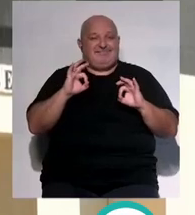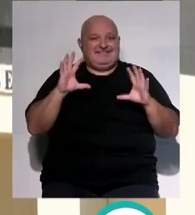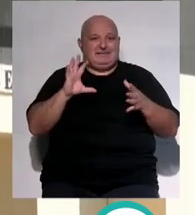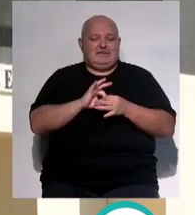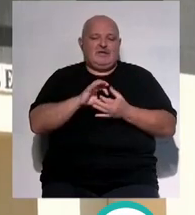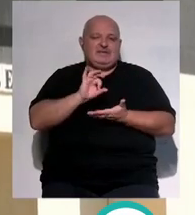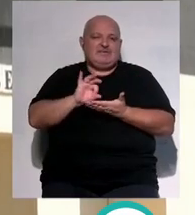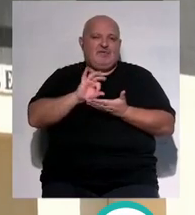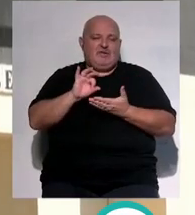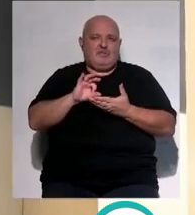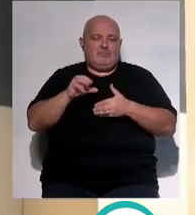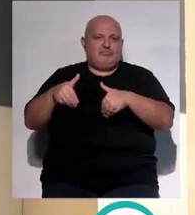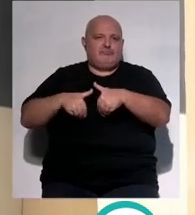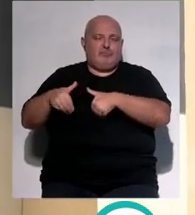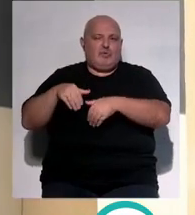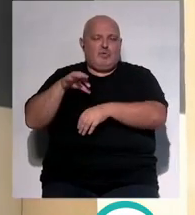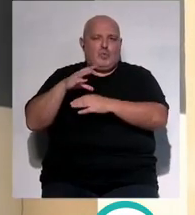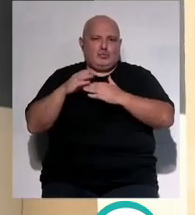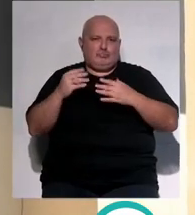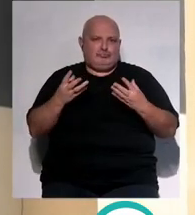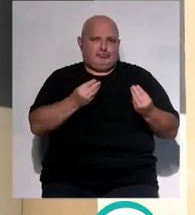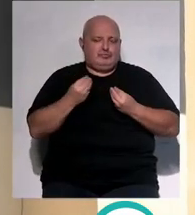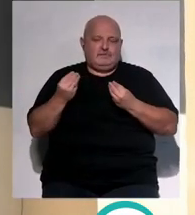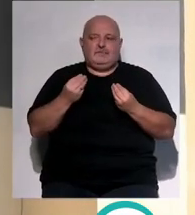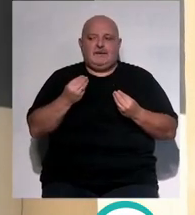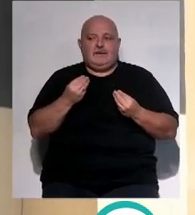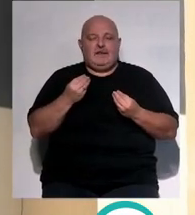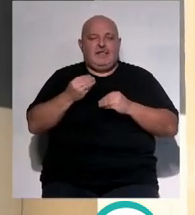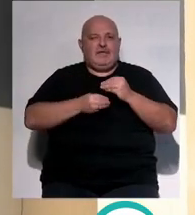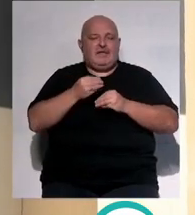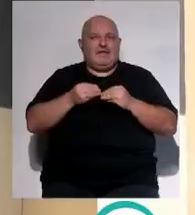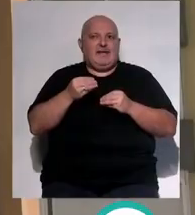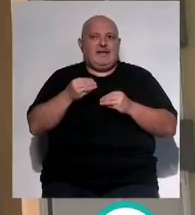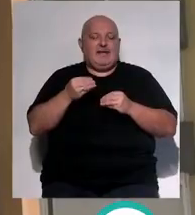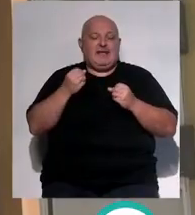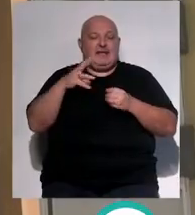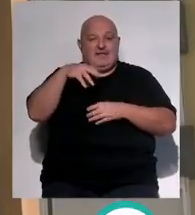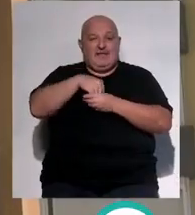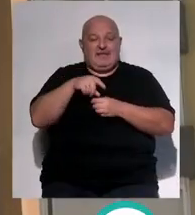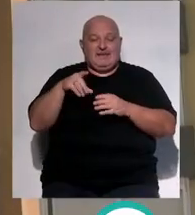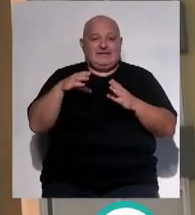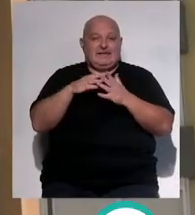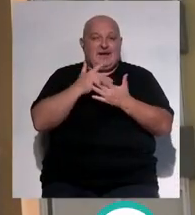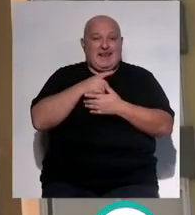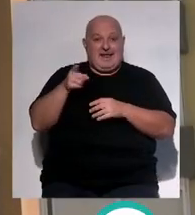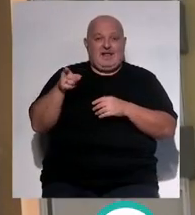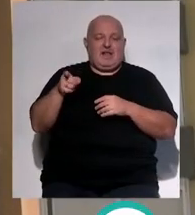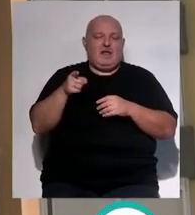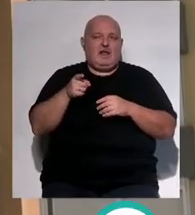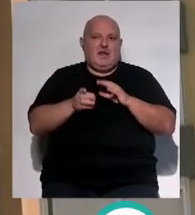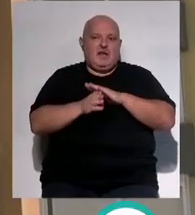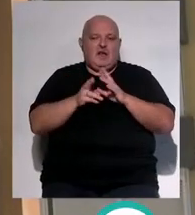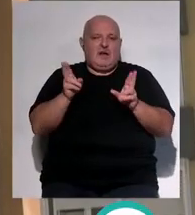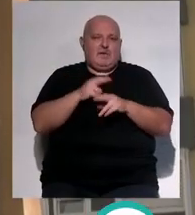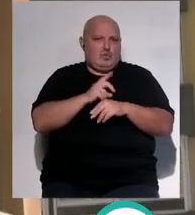es un servicio muy demandado por los pacientes que realicemos rehabilitación en la policlínica de Santa María no significa que vayamos a